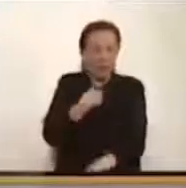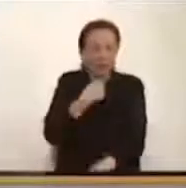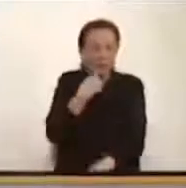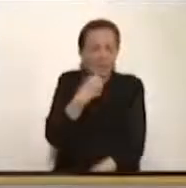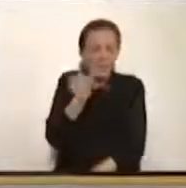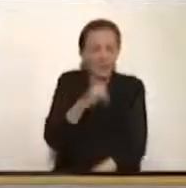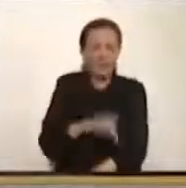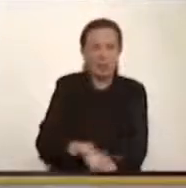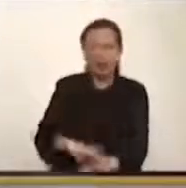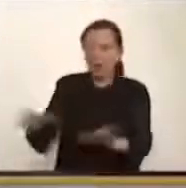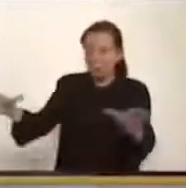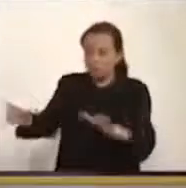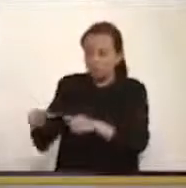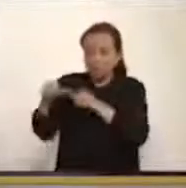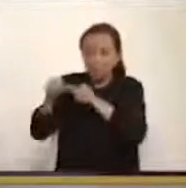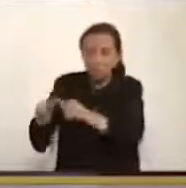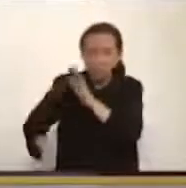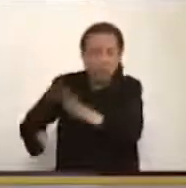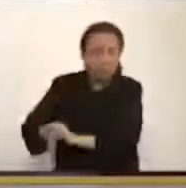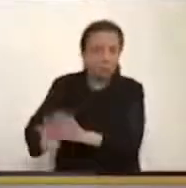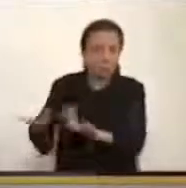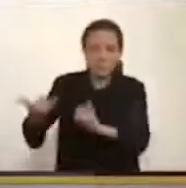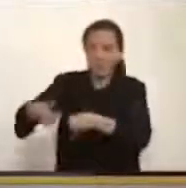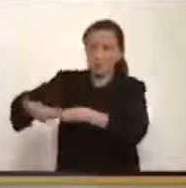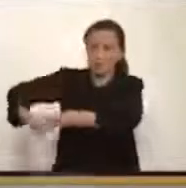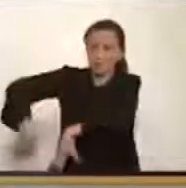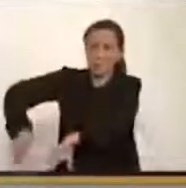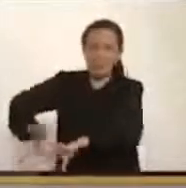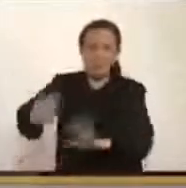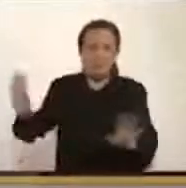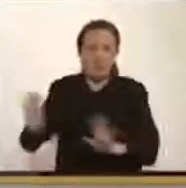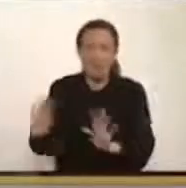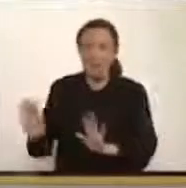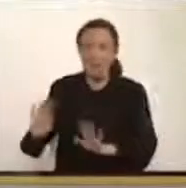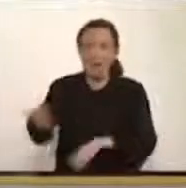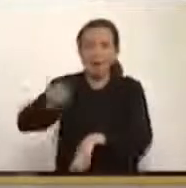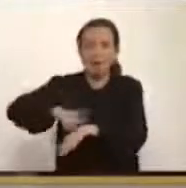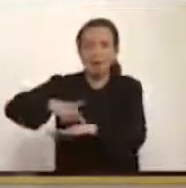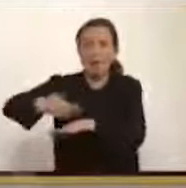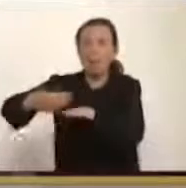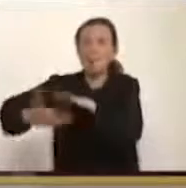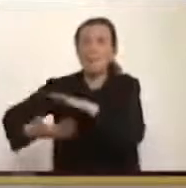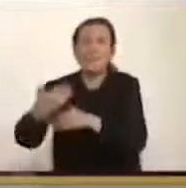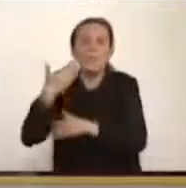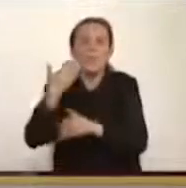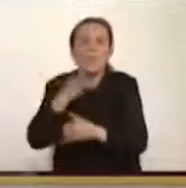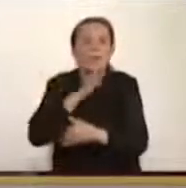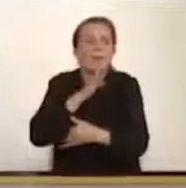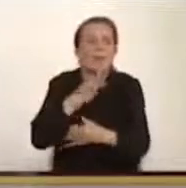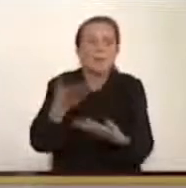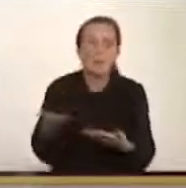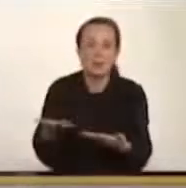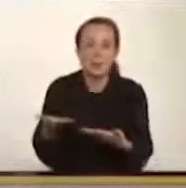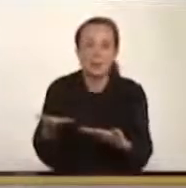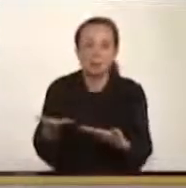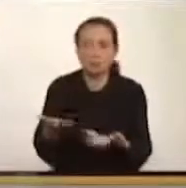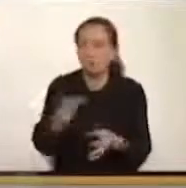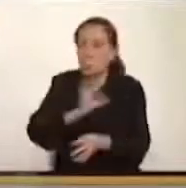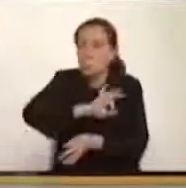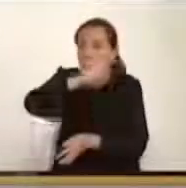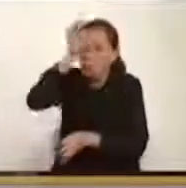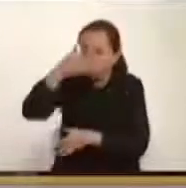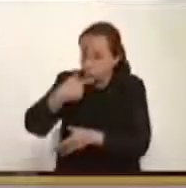Fast Track perdió su vigencia. La vigencia ulterior la tendría que definir específicamente y nunca la